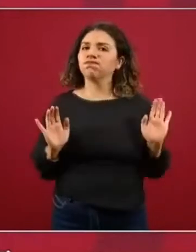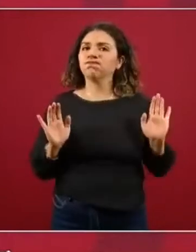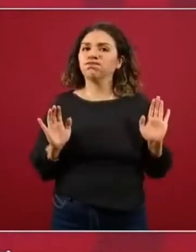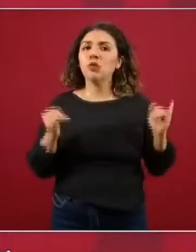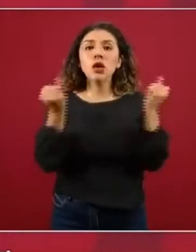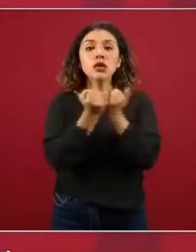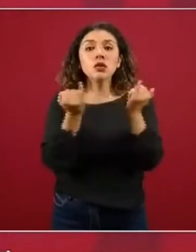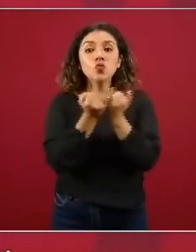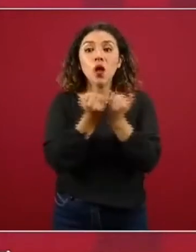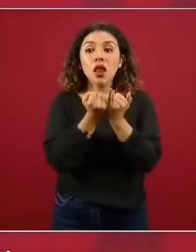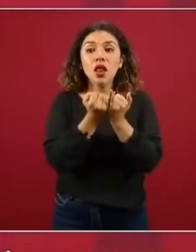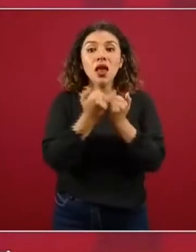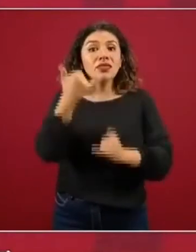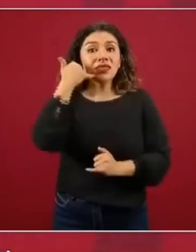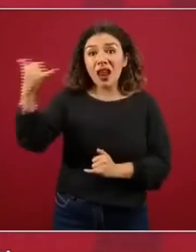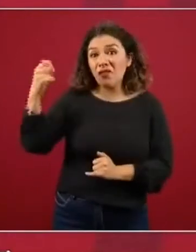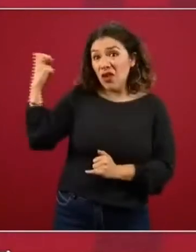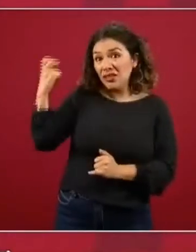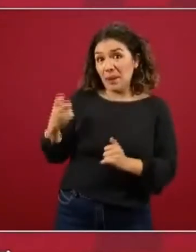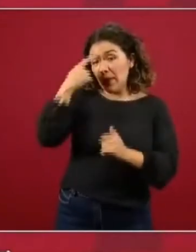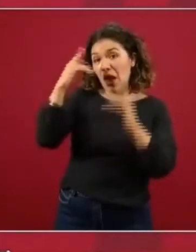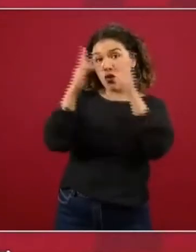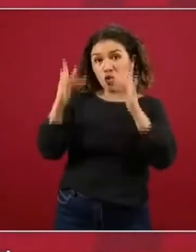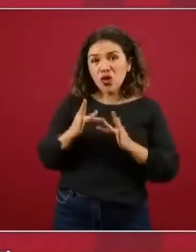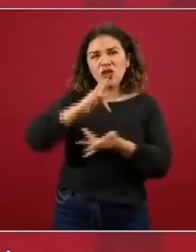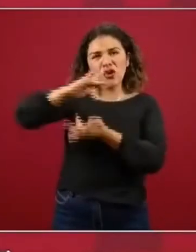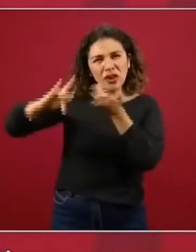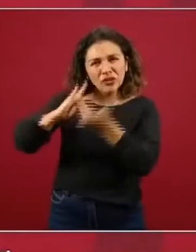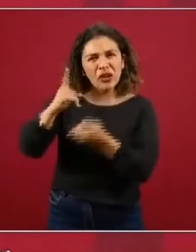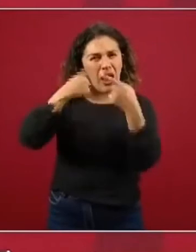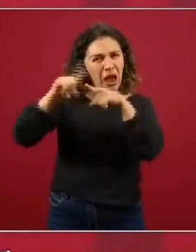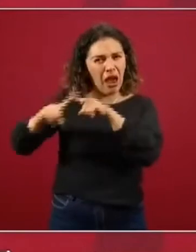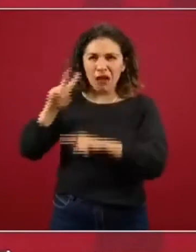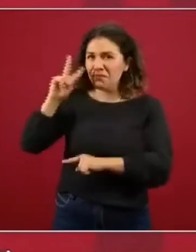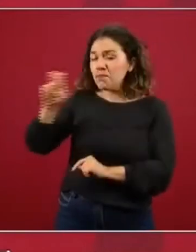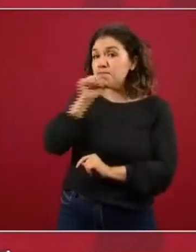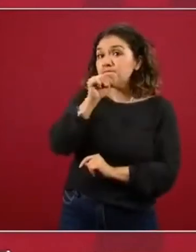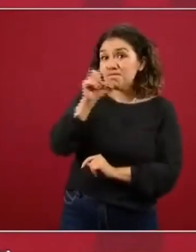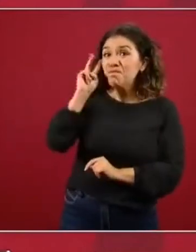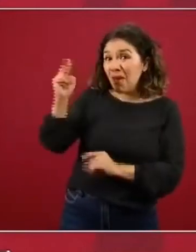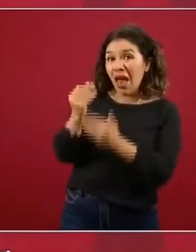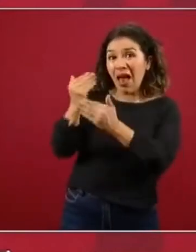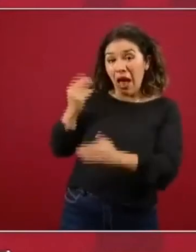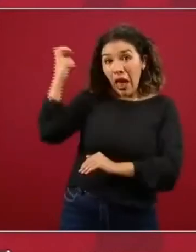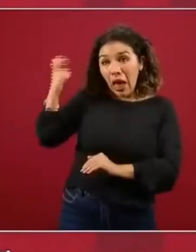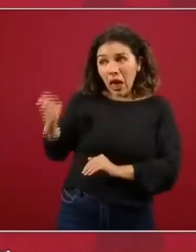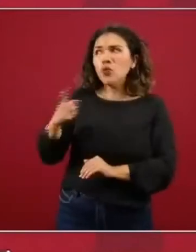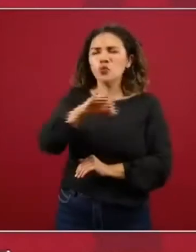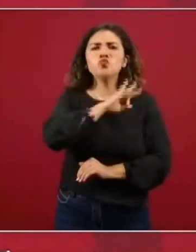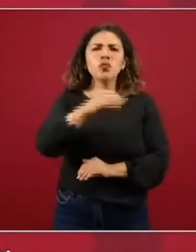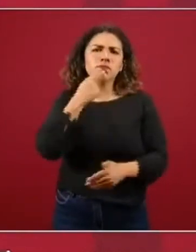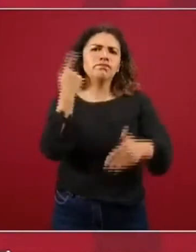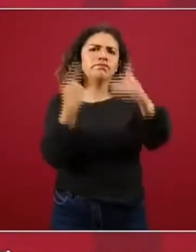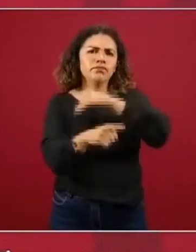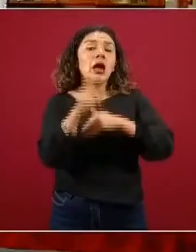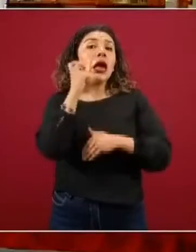en estos teléfonos redes y plataformas que les acabamos de mostrar pueden hacer